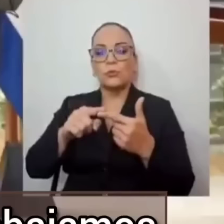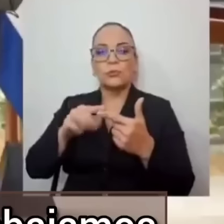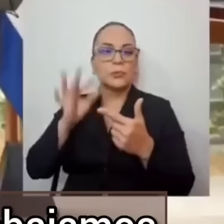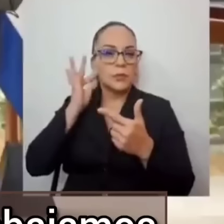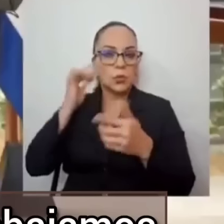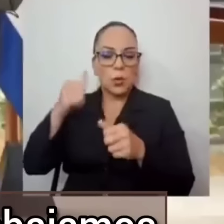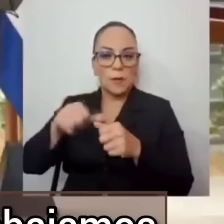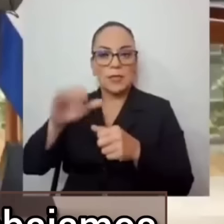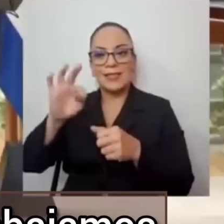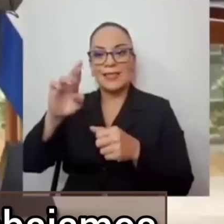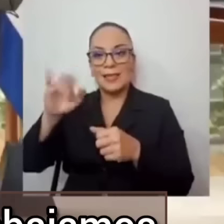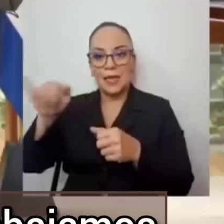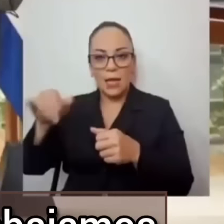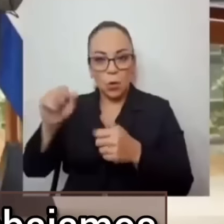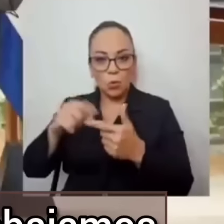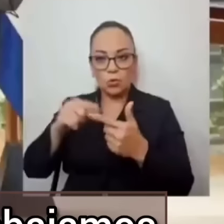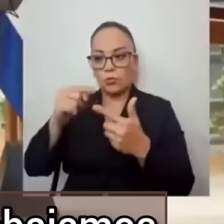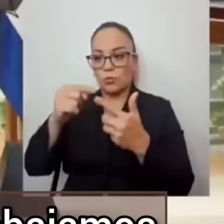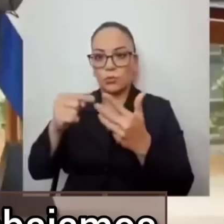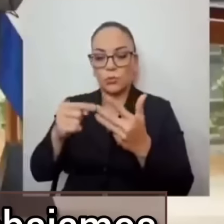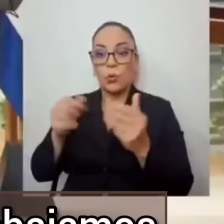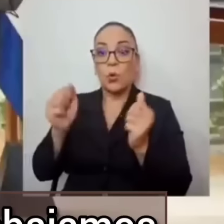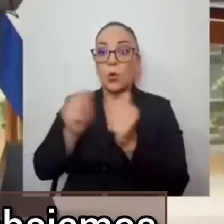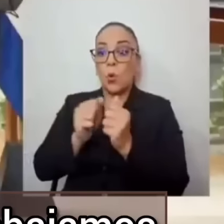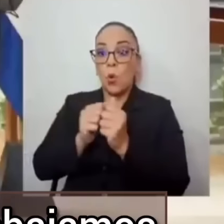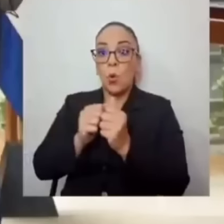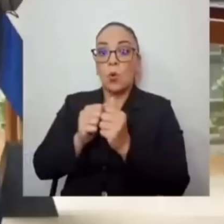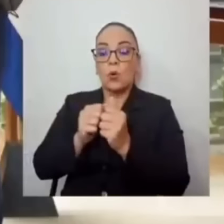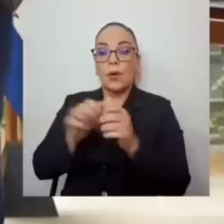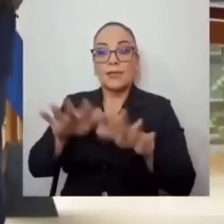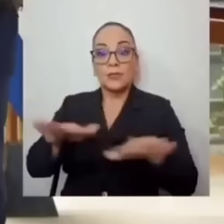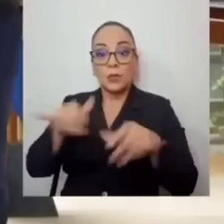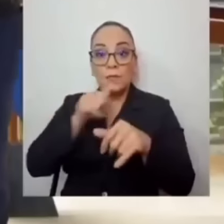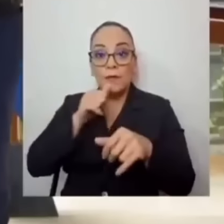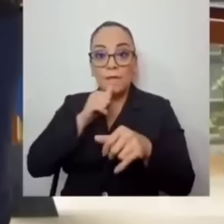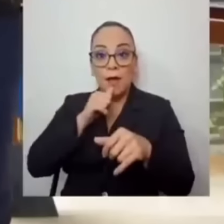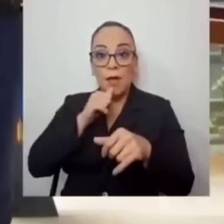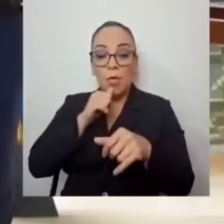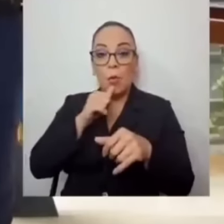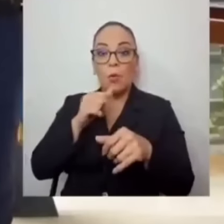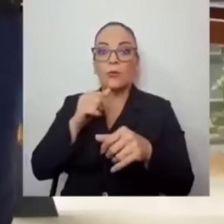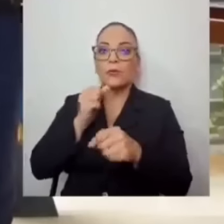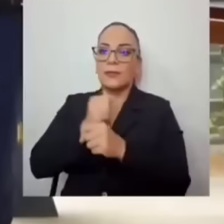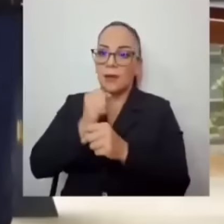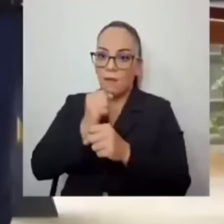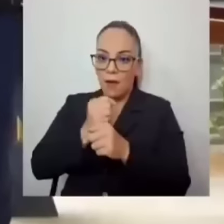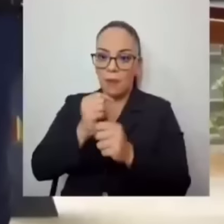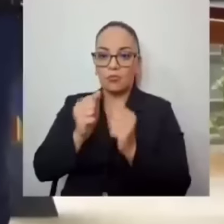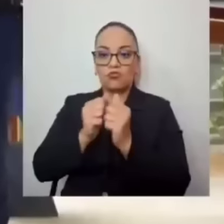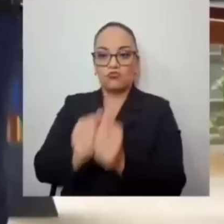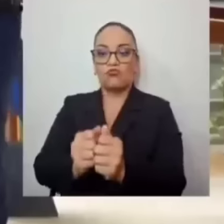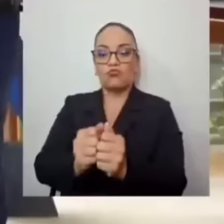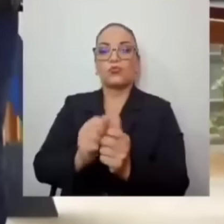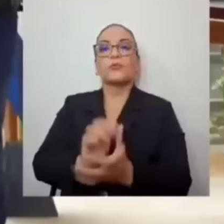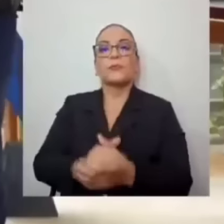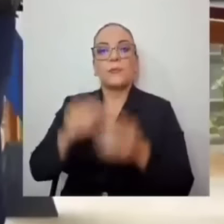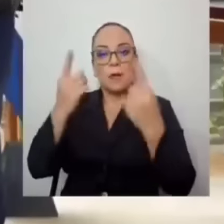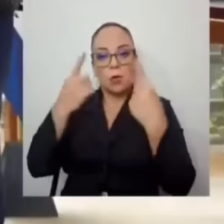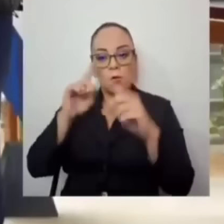que en conjunto con el sector privado trabajamos en forma permanente para lograr estos resultados.